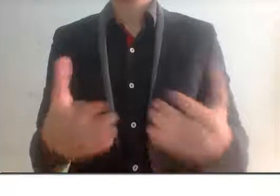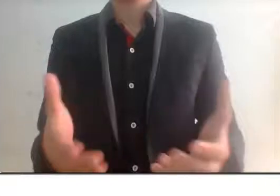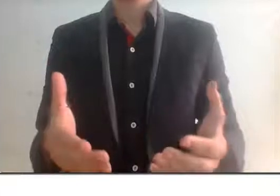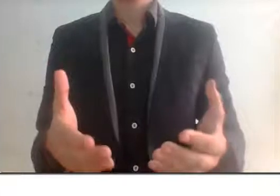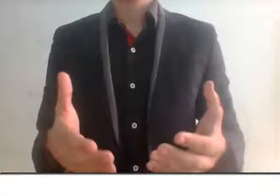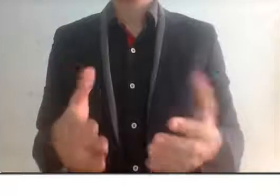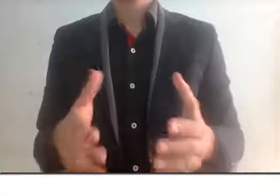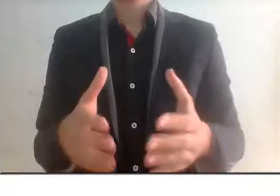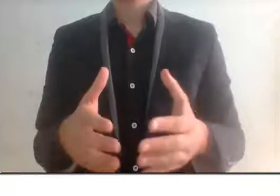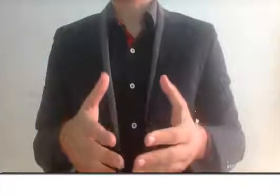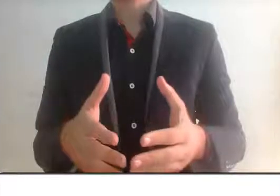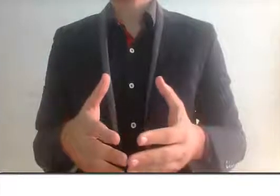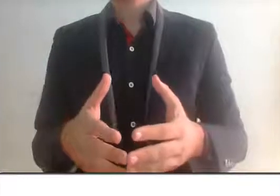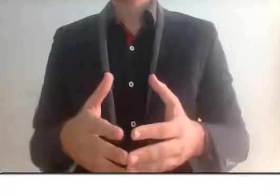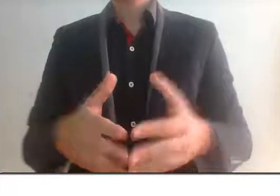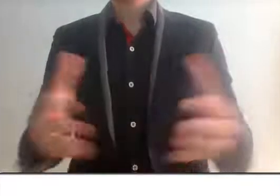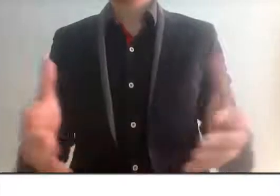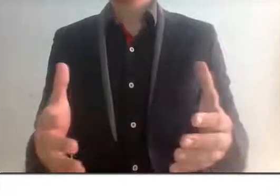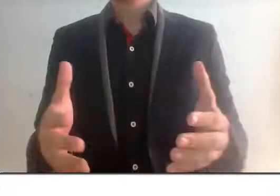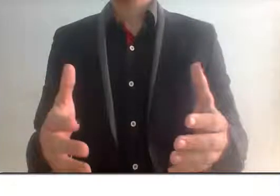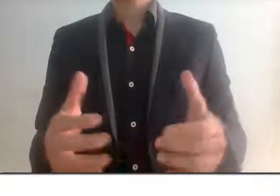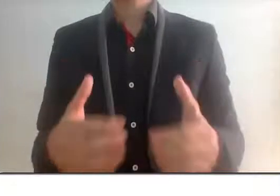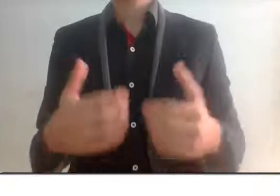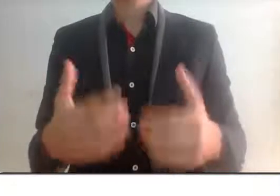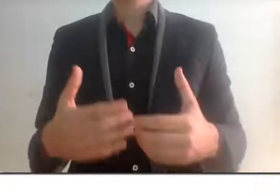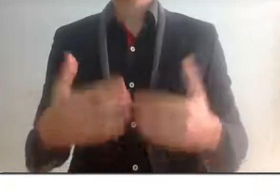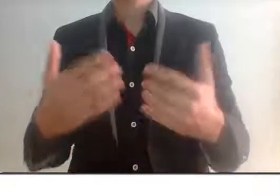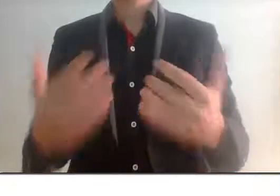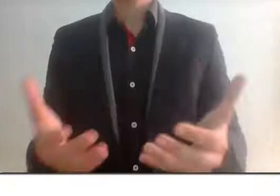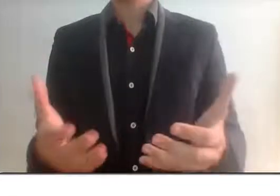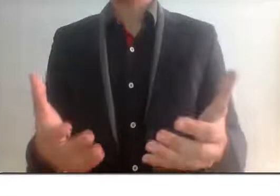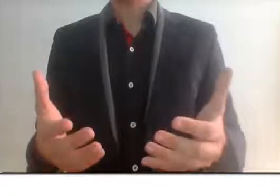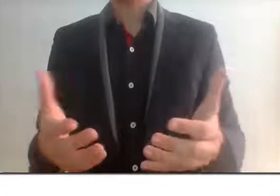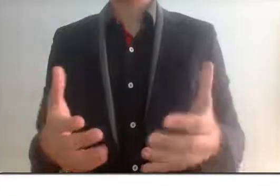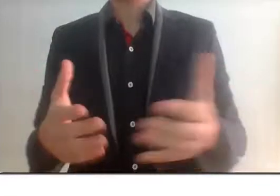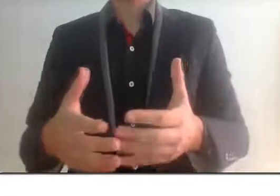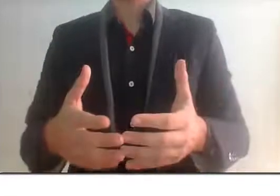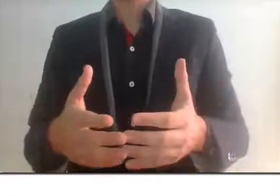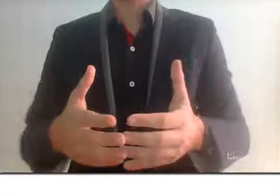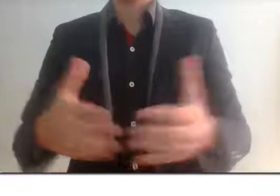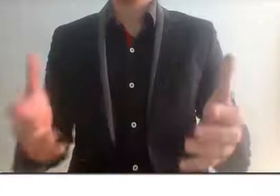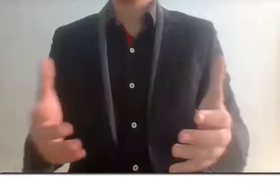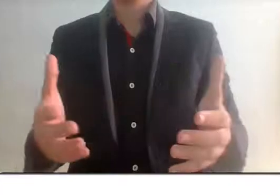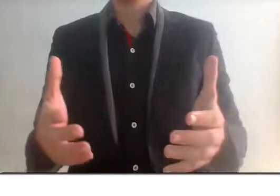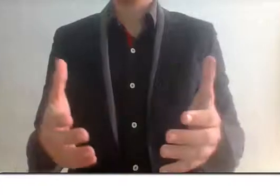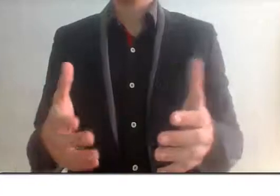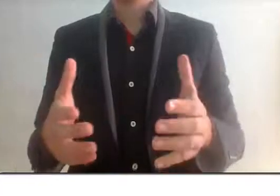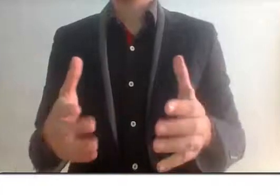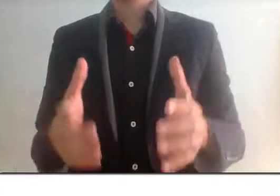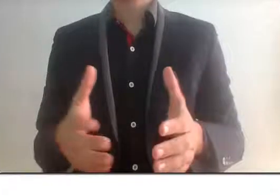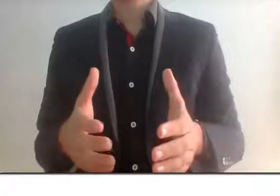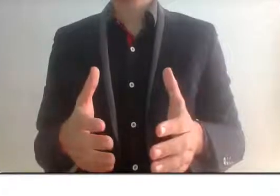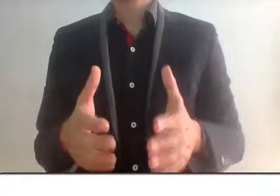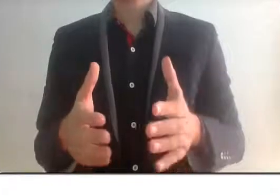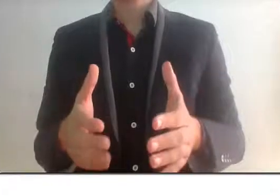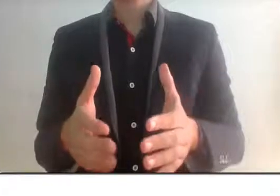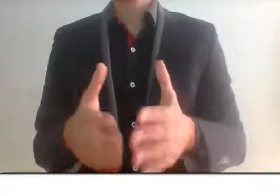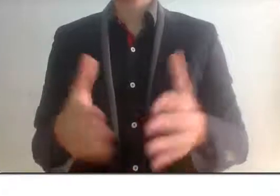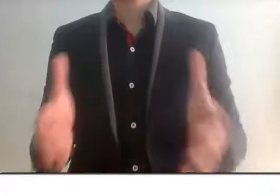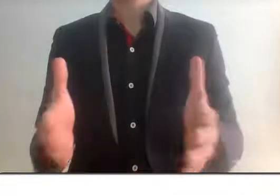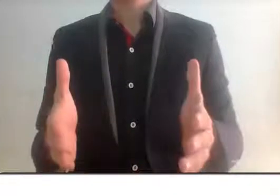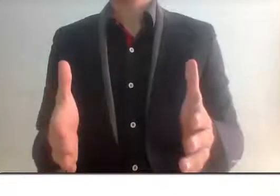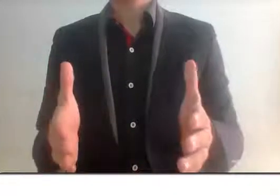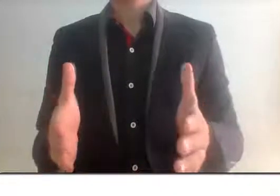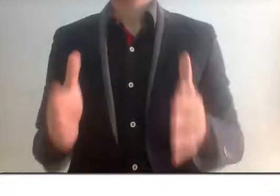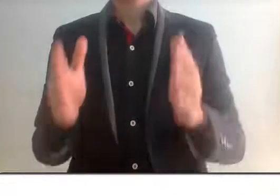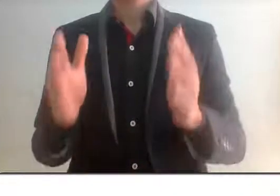necesitan apoyos, el hecho de dejarlos de lado es una completa mentada al respeto hacia la gente en general, el respeto justamente hacia